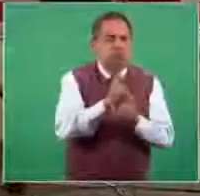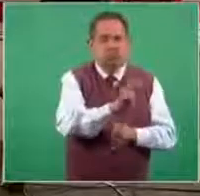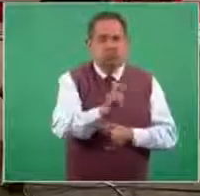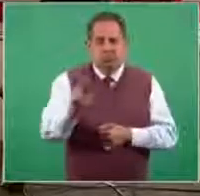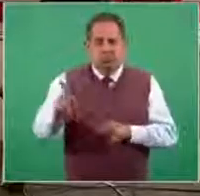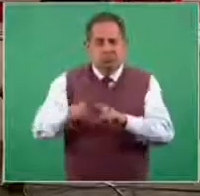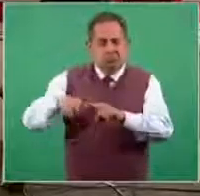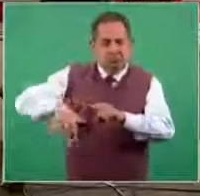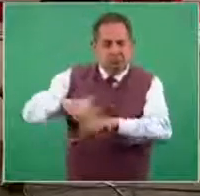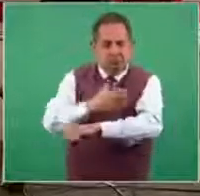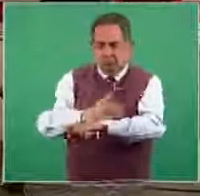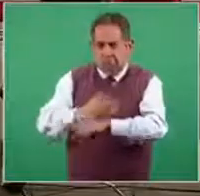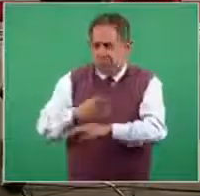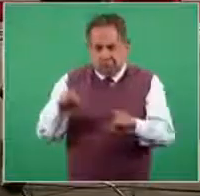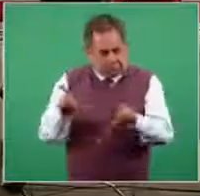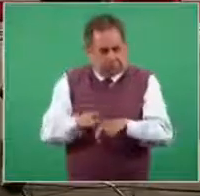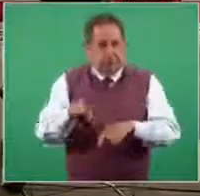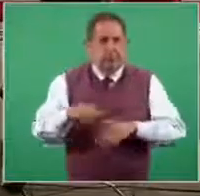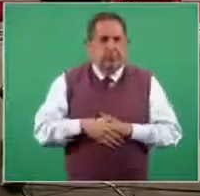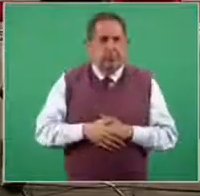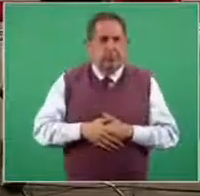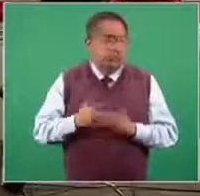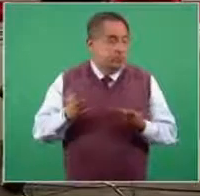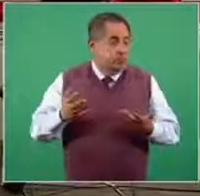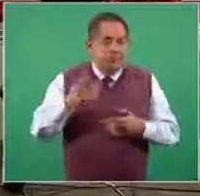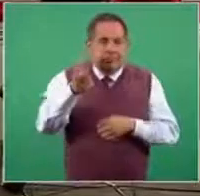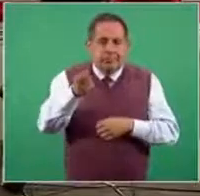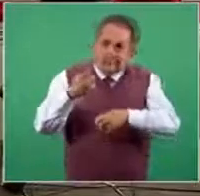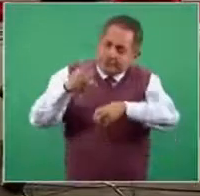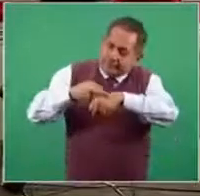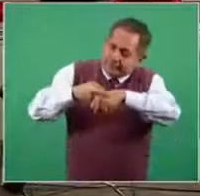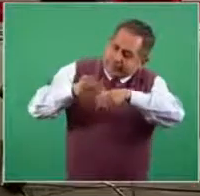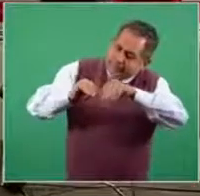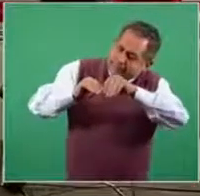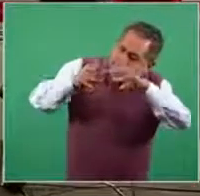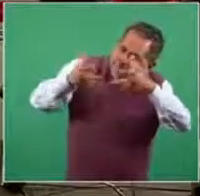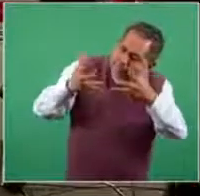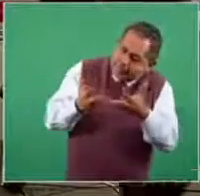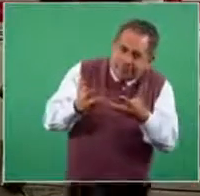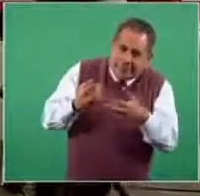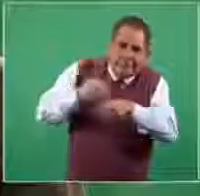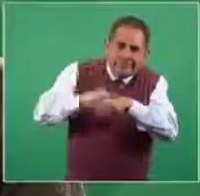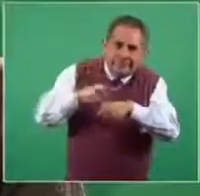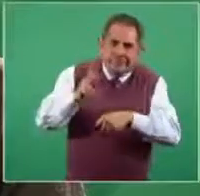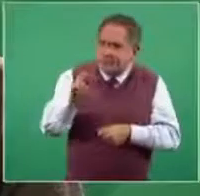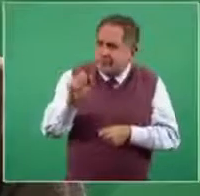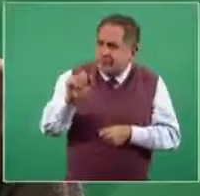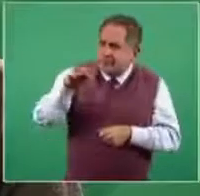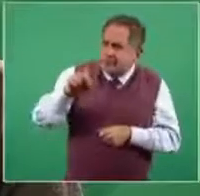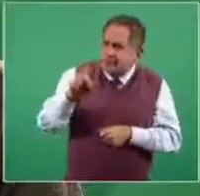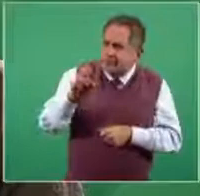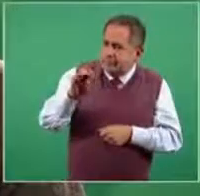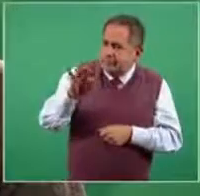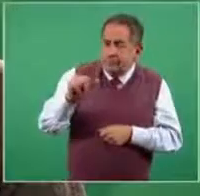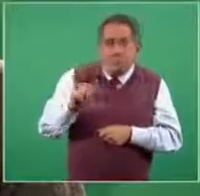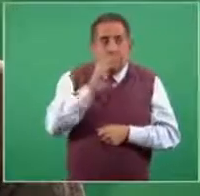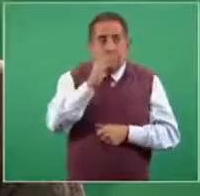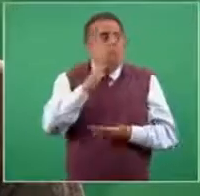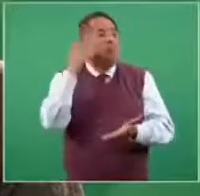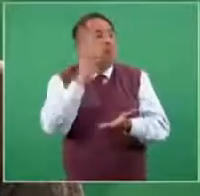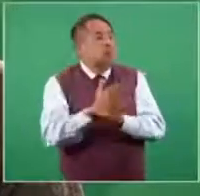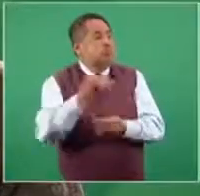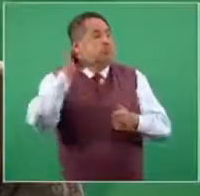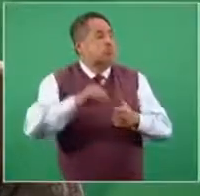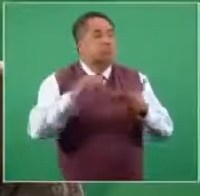el compañero. estamos en una pandemia y las pandemias desafortunadamente no se pueden parar de un